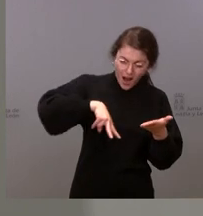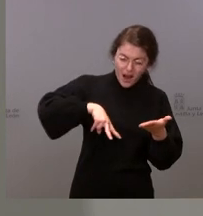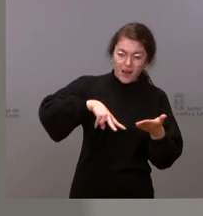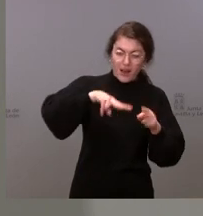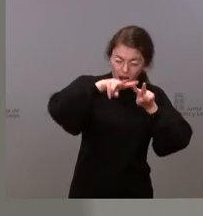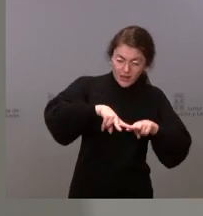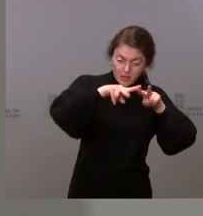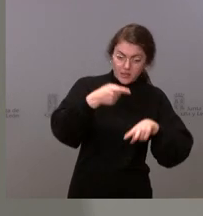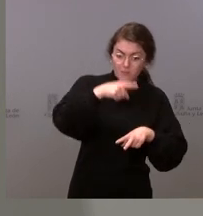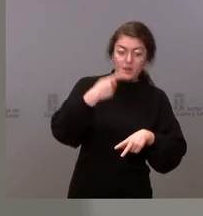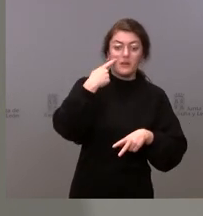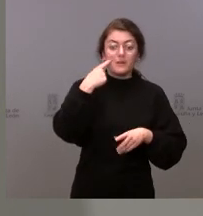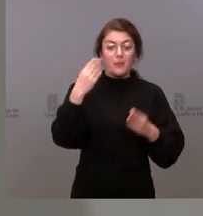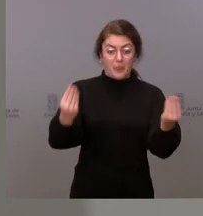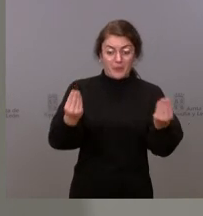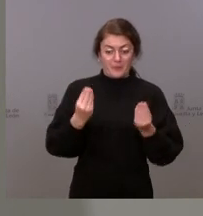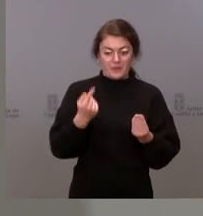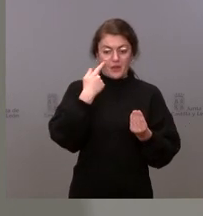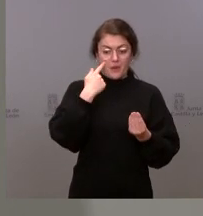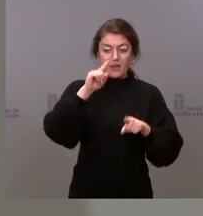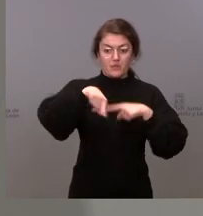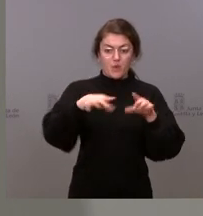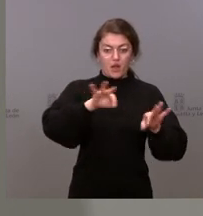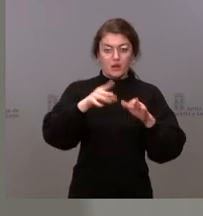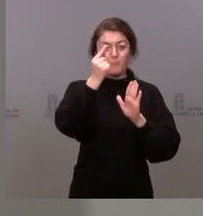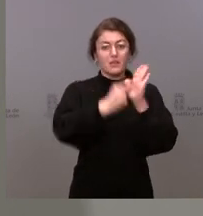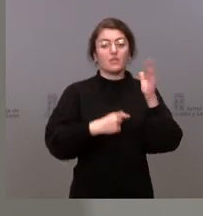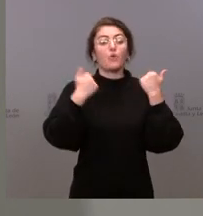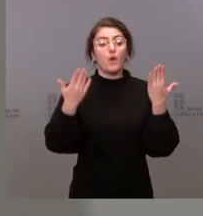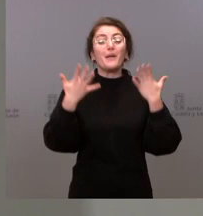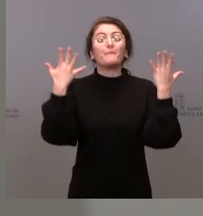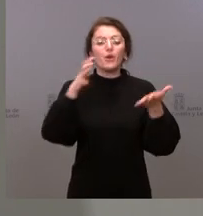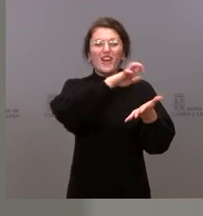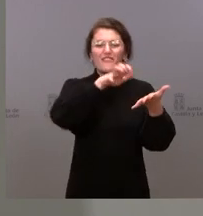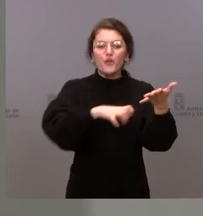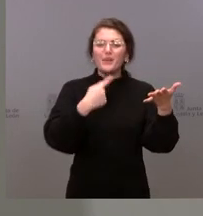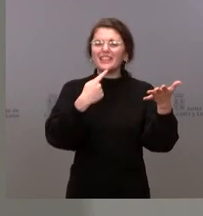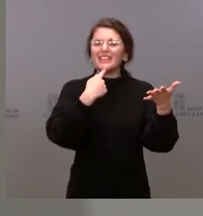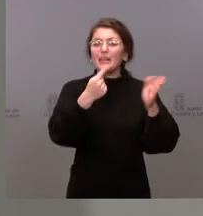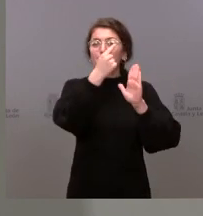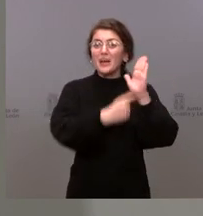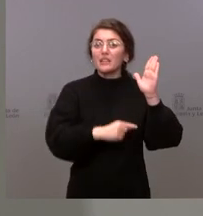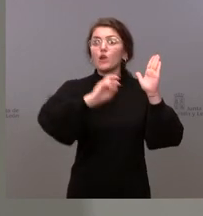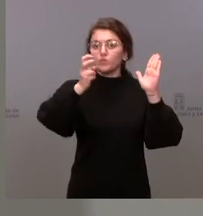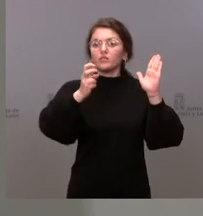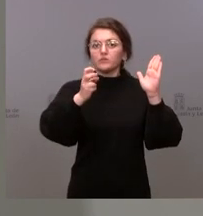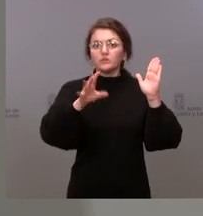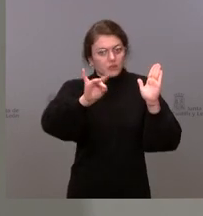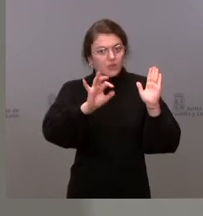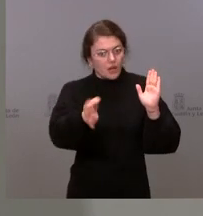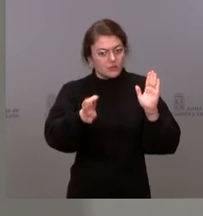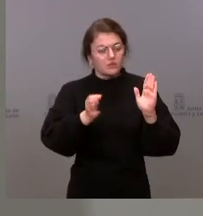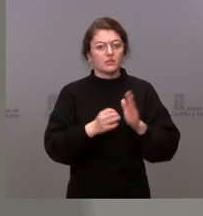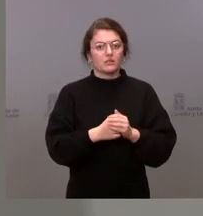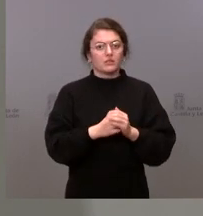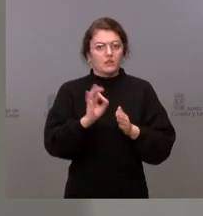tomaremos las medidas necesarias. Pero que el informe dice que hay que tomar más medidas restrictivas, claro, cuando se